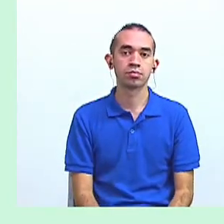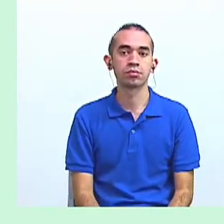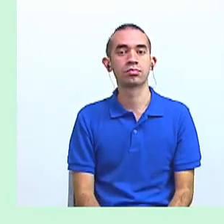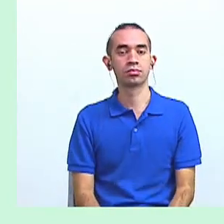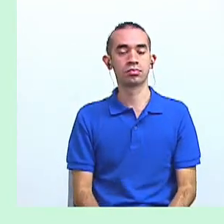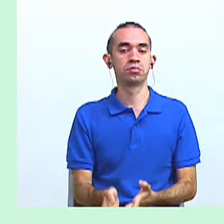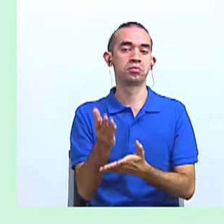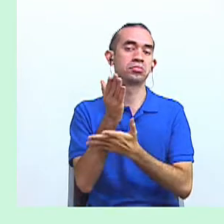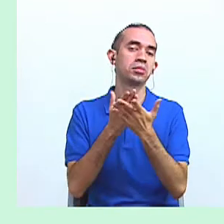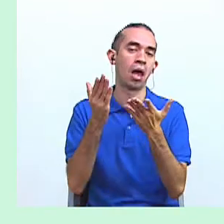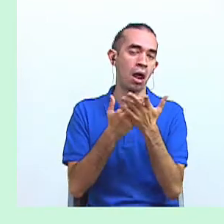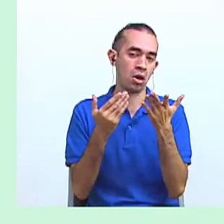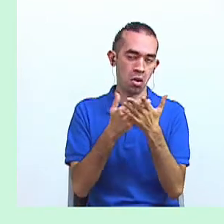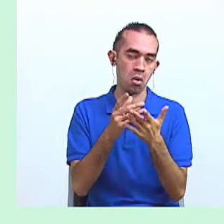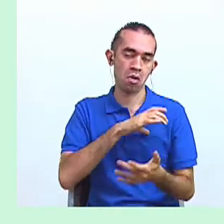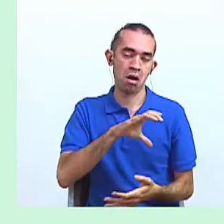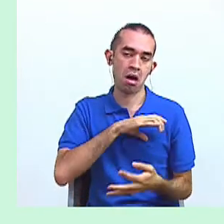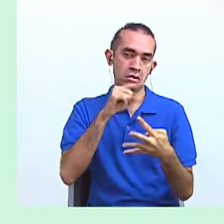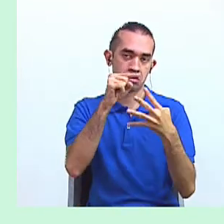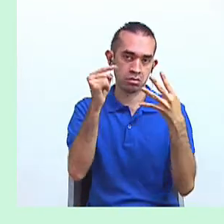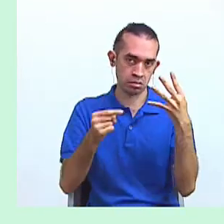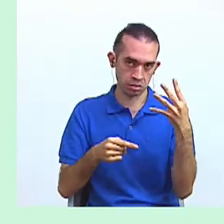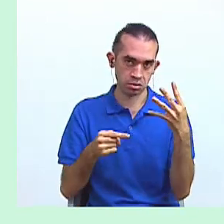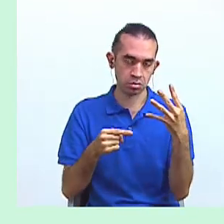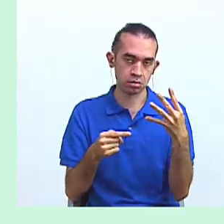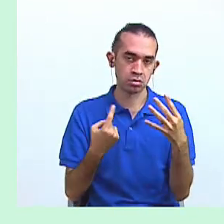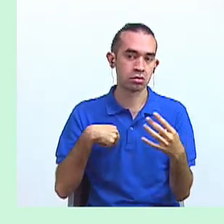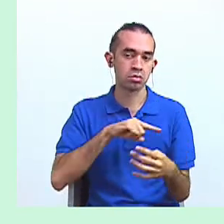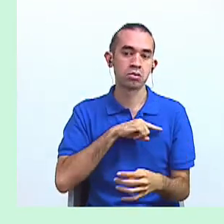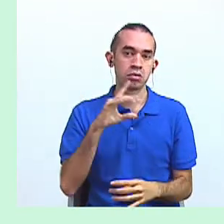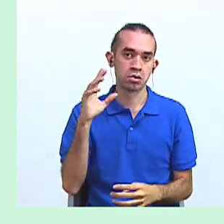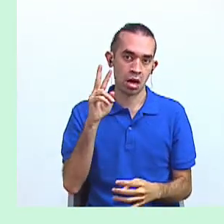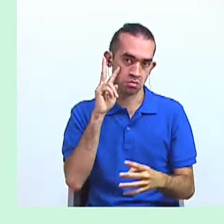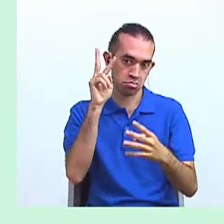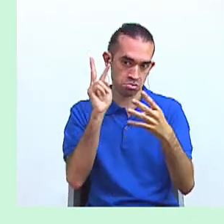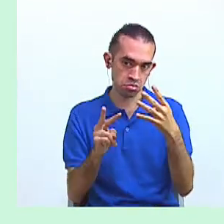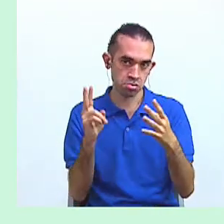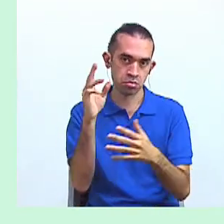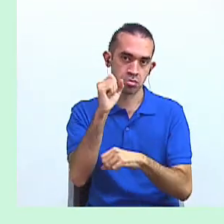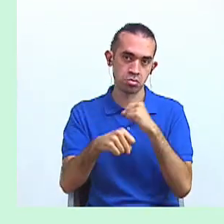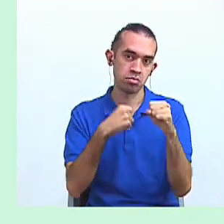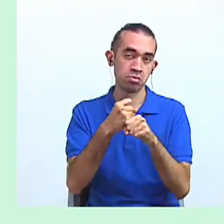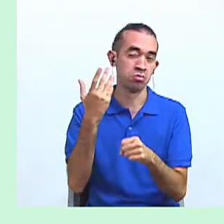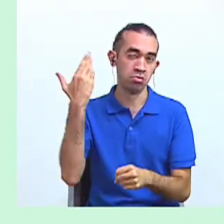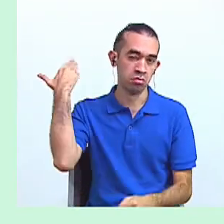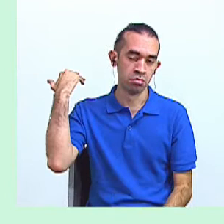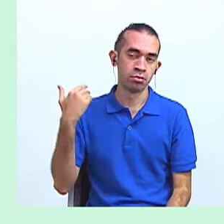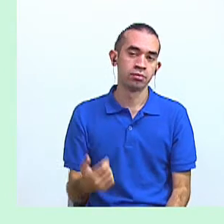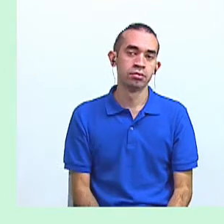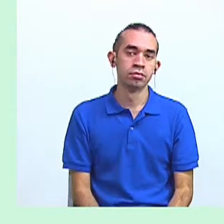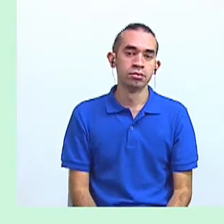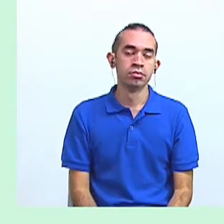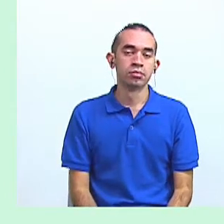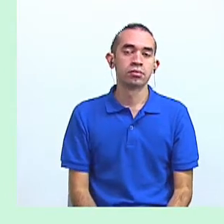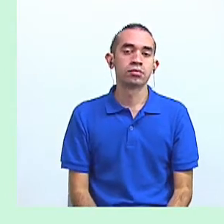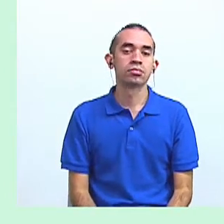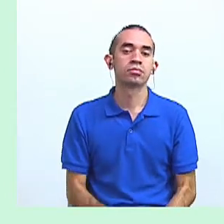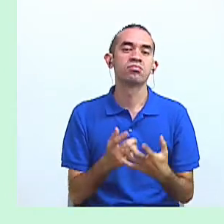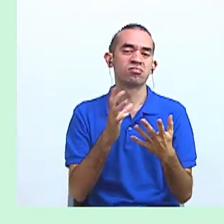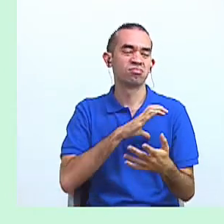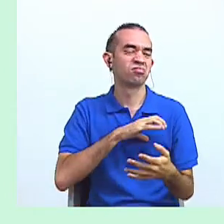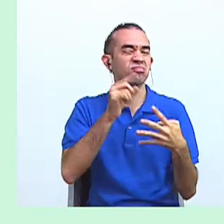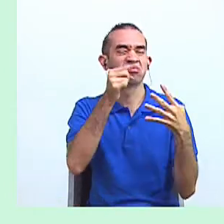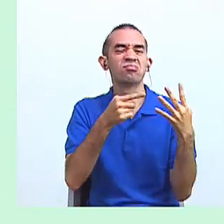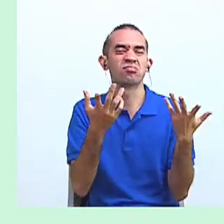algunas características que hemos visto en años anteriores y que están presentes en la